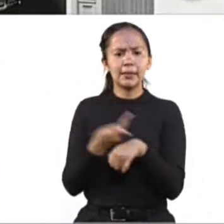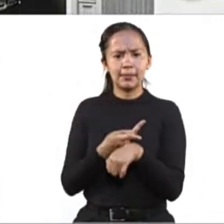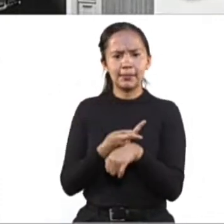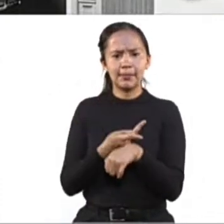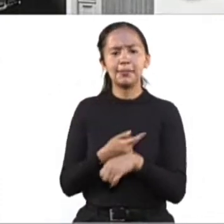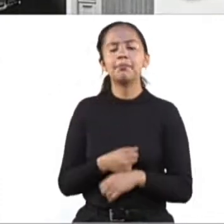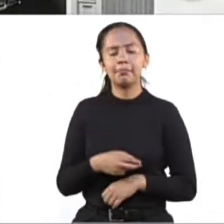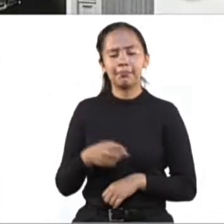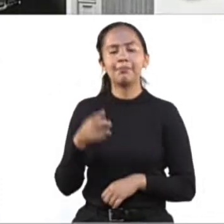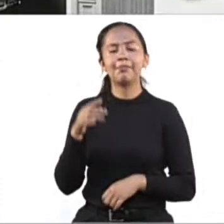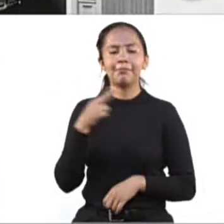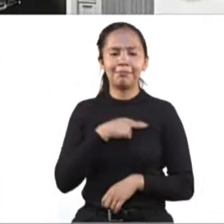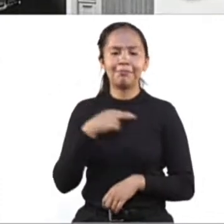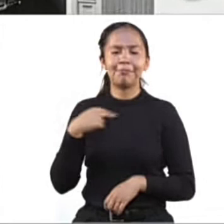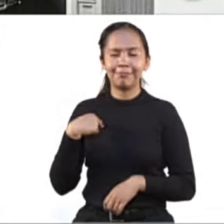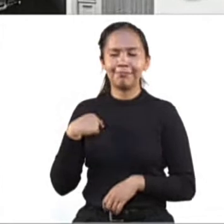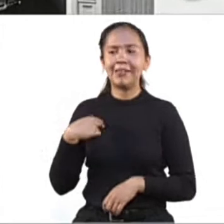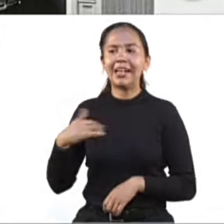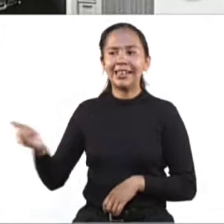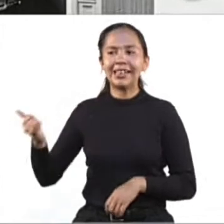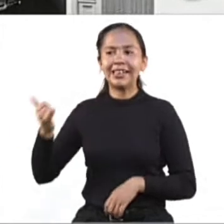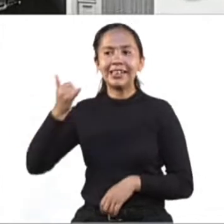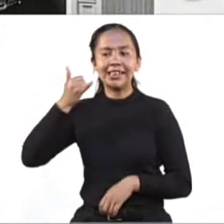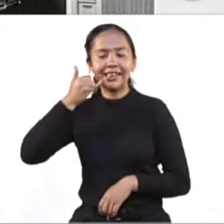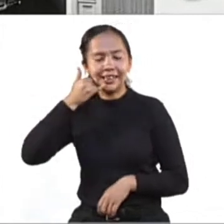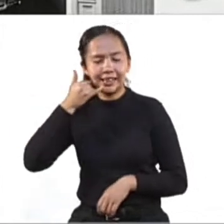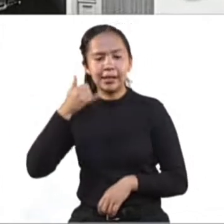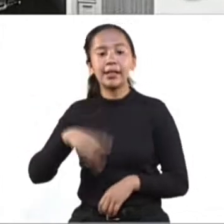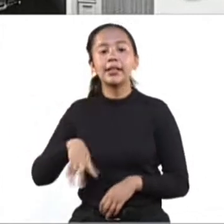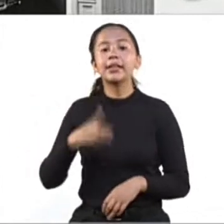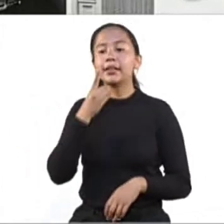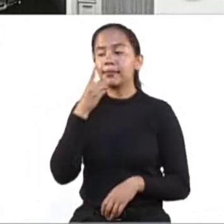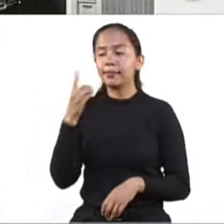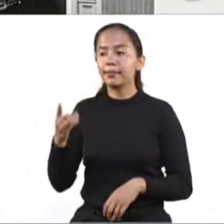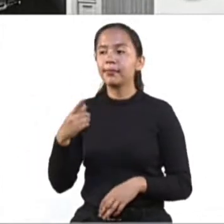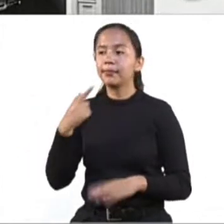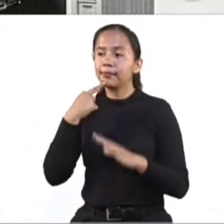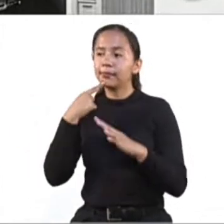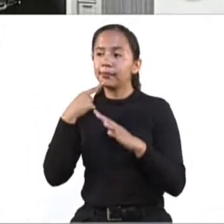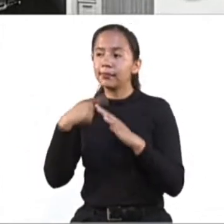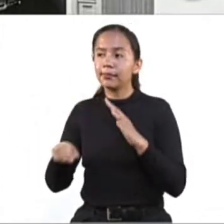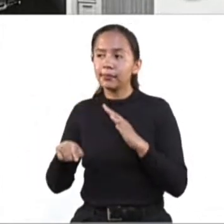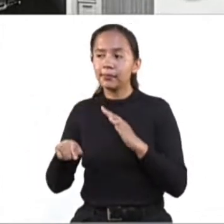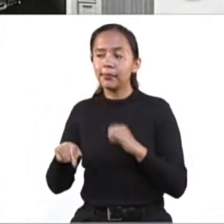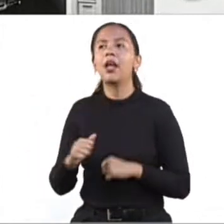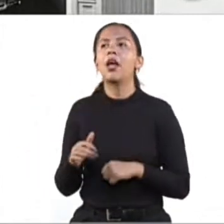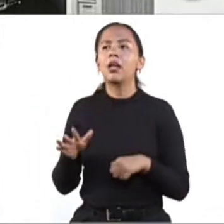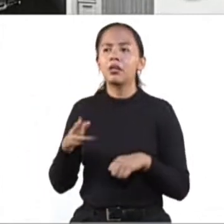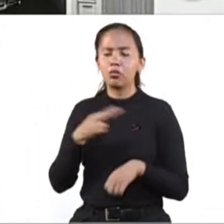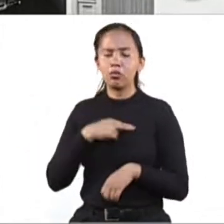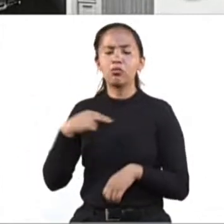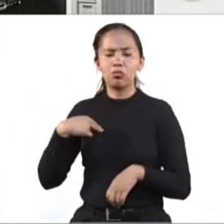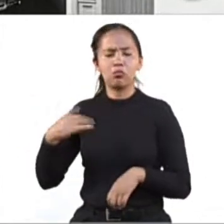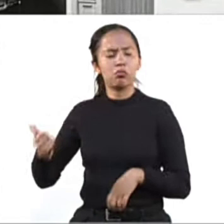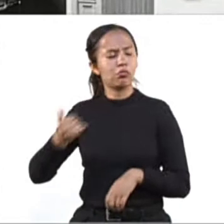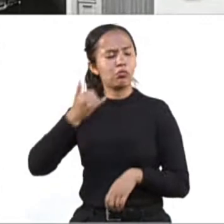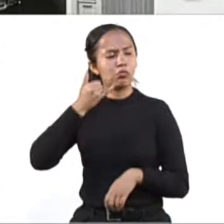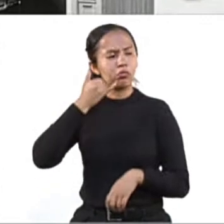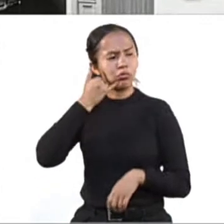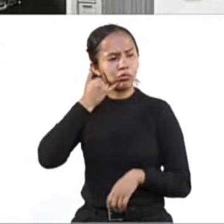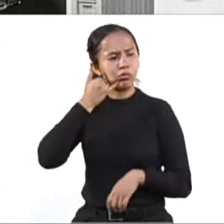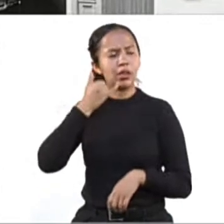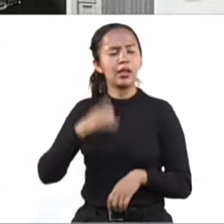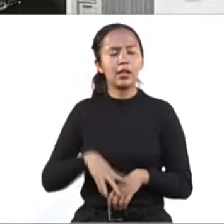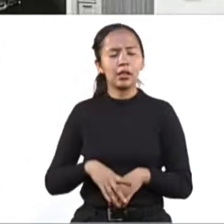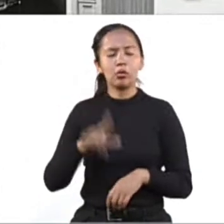también nos puede contactar para levantar una queja. Esta queja se la vamos a levantar en Locatel y le vamos a dar,